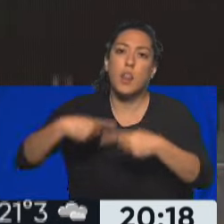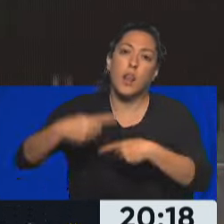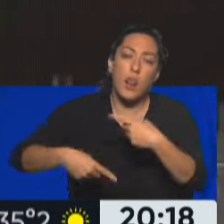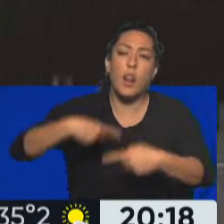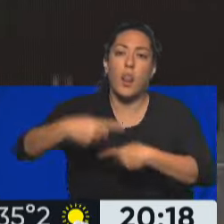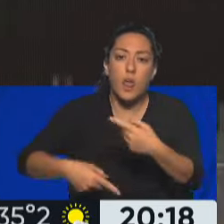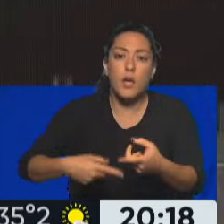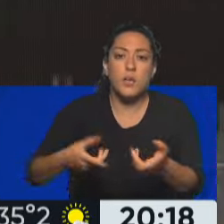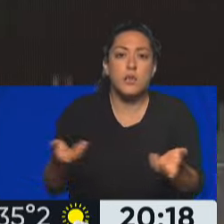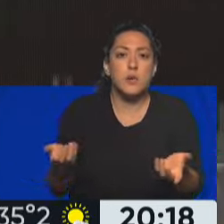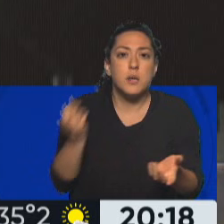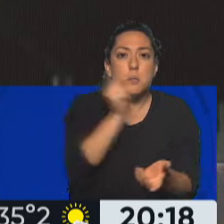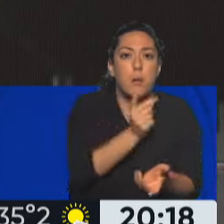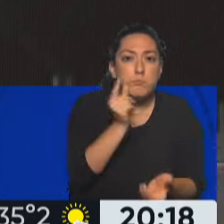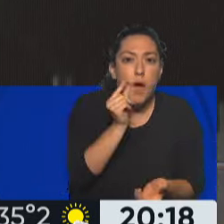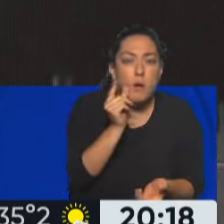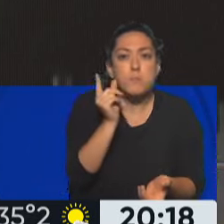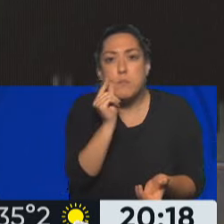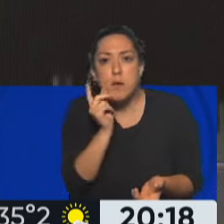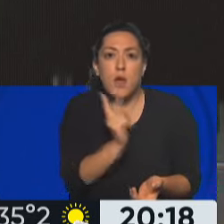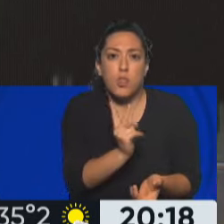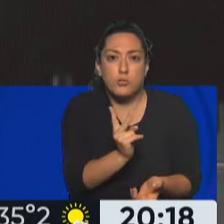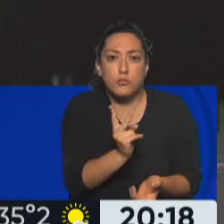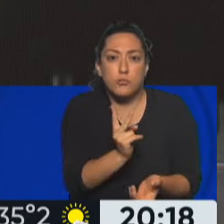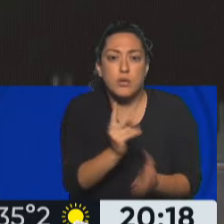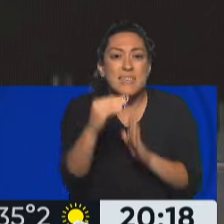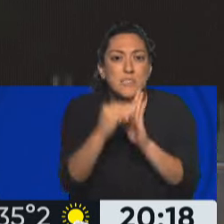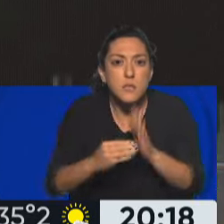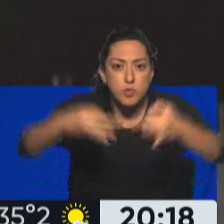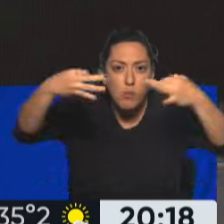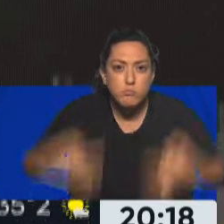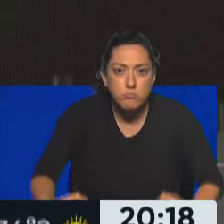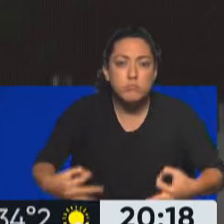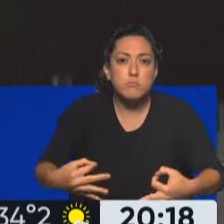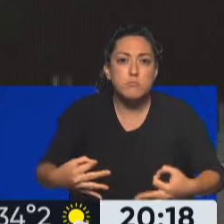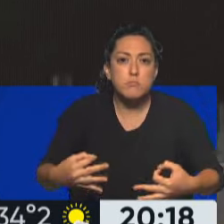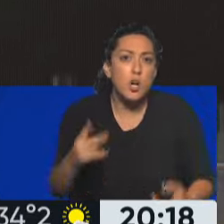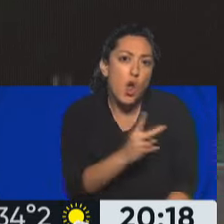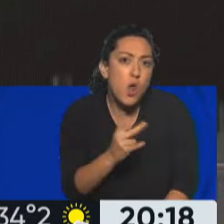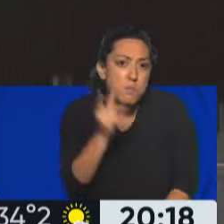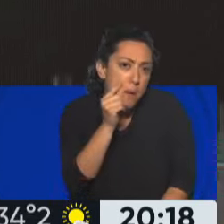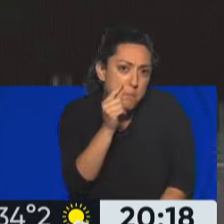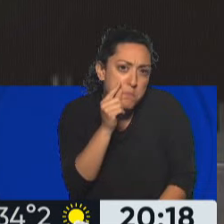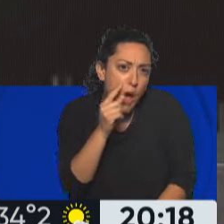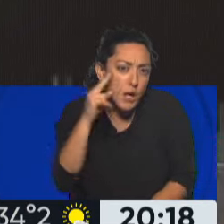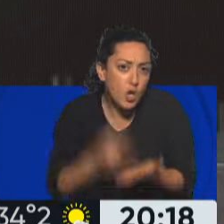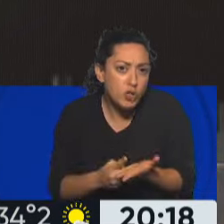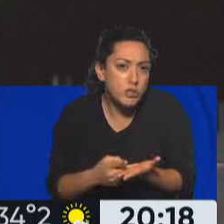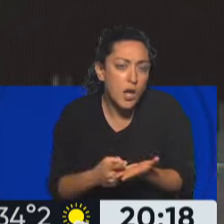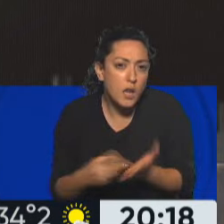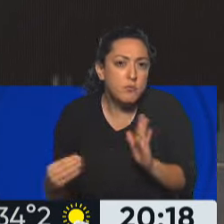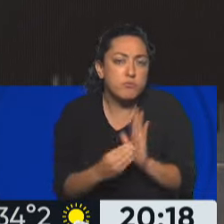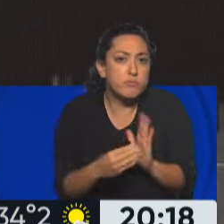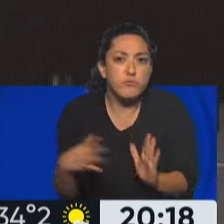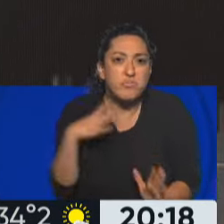el bebé, el niño, sea inscripto, por supuesto, y que se reconozca la paternidad de estos dos hombres. Estoy con